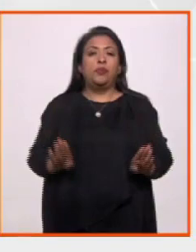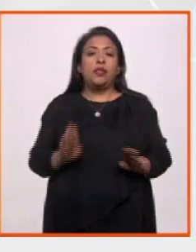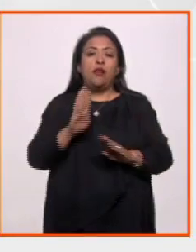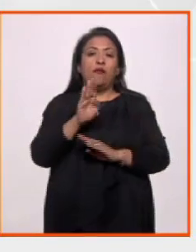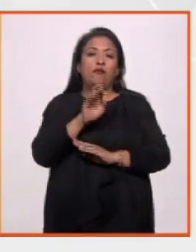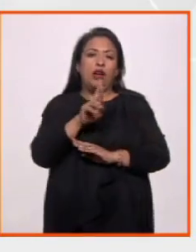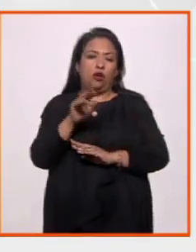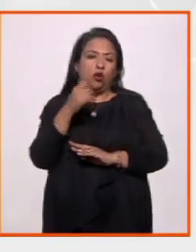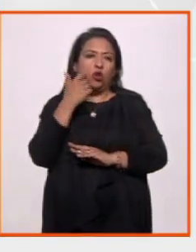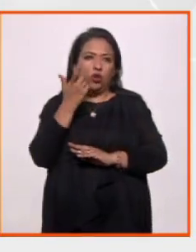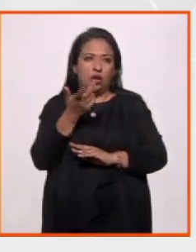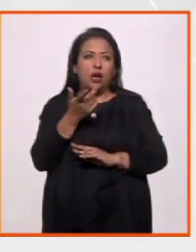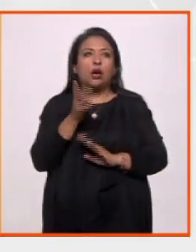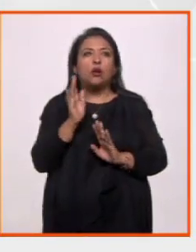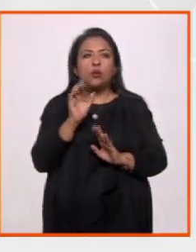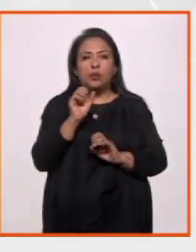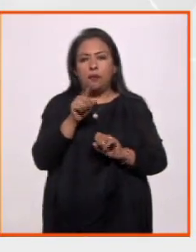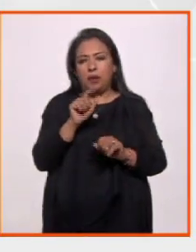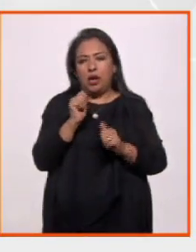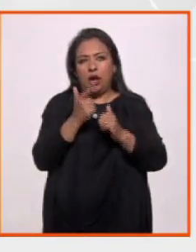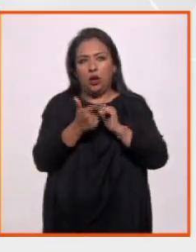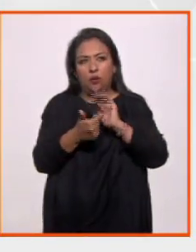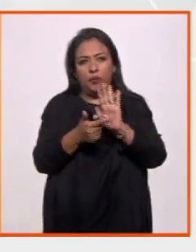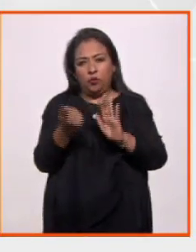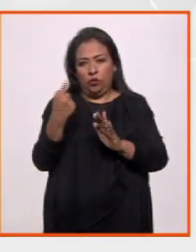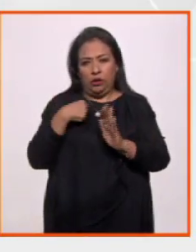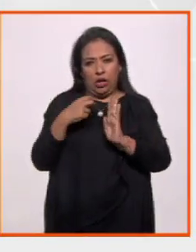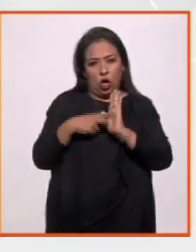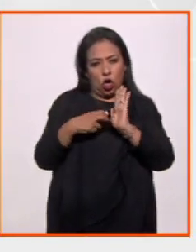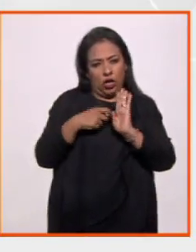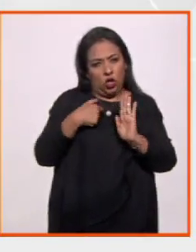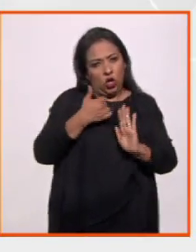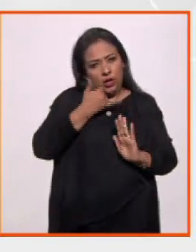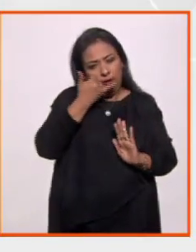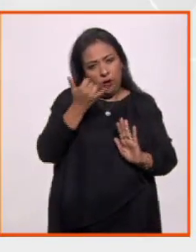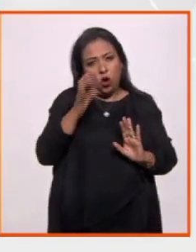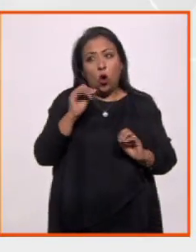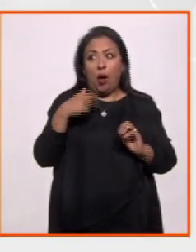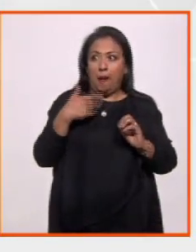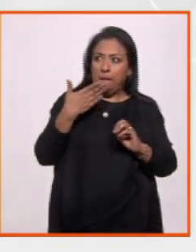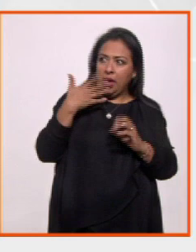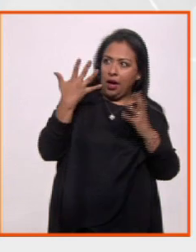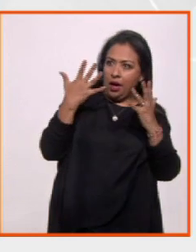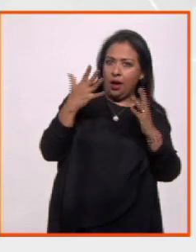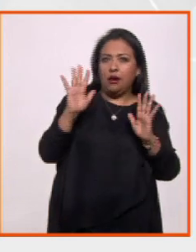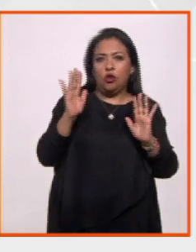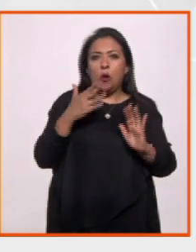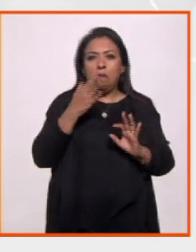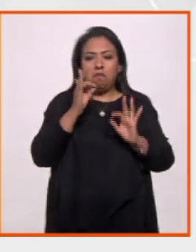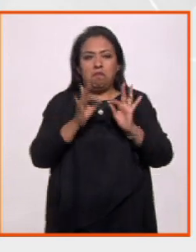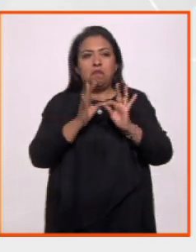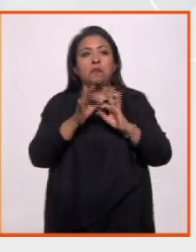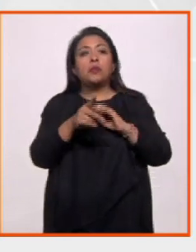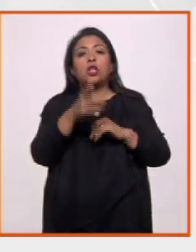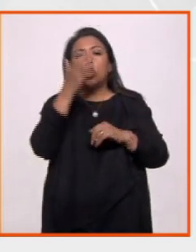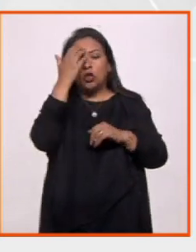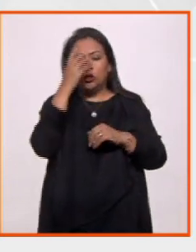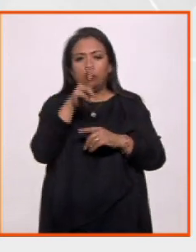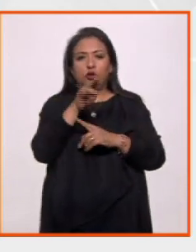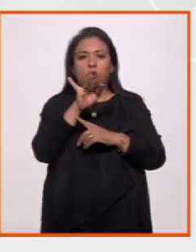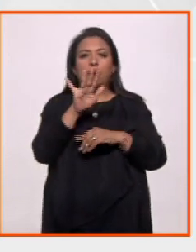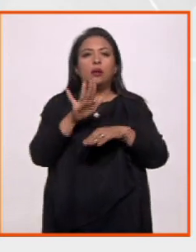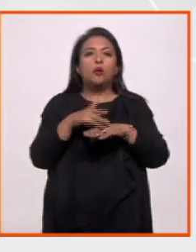Exactamente. Y aquí yo quisiera interpolar algo, y que tú me corrijas si me equivoco, o me eches porras si no me equivoco. Conocemos a Vivaldi